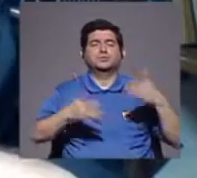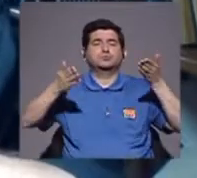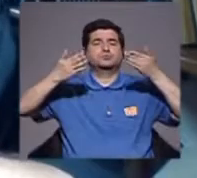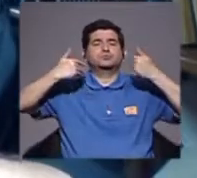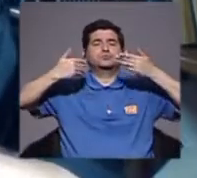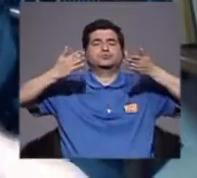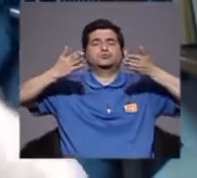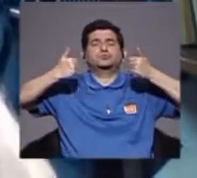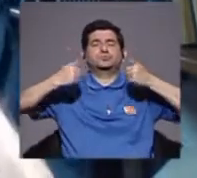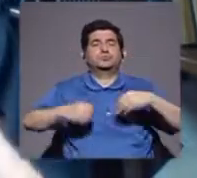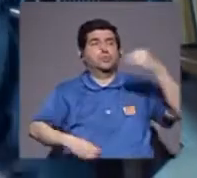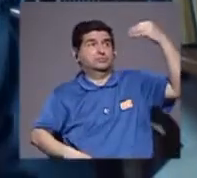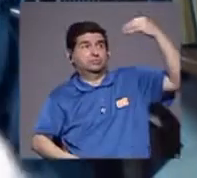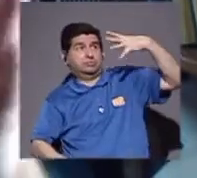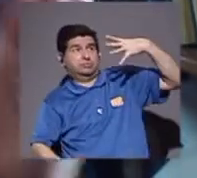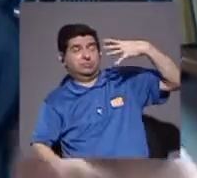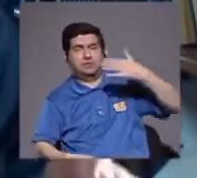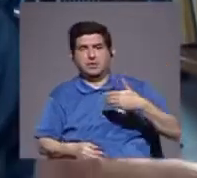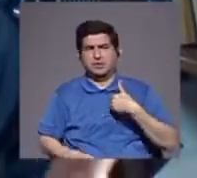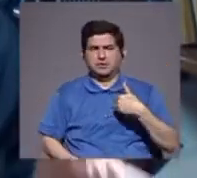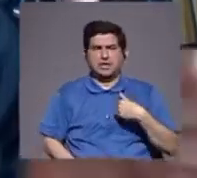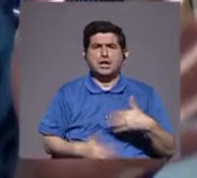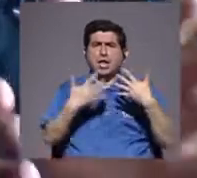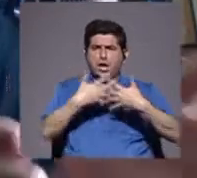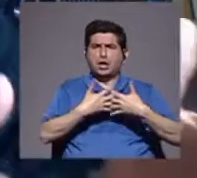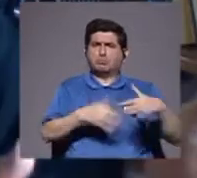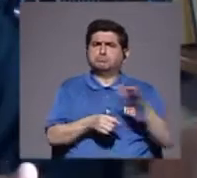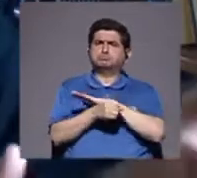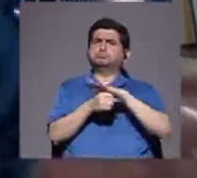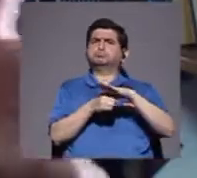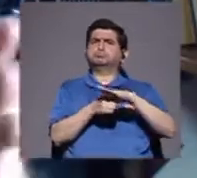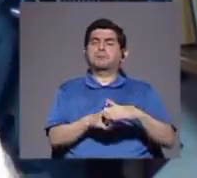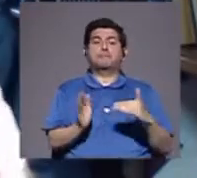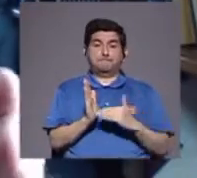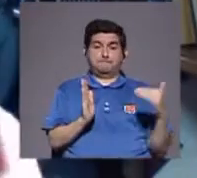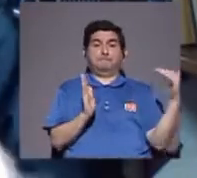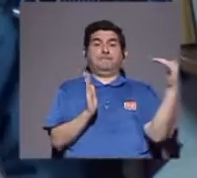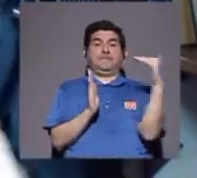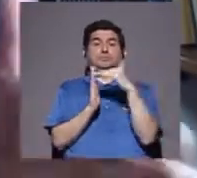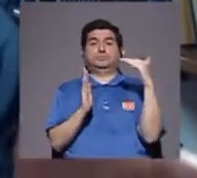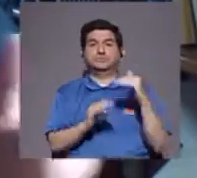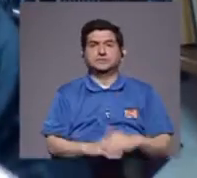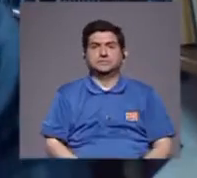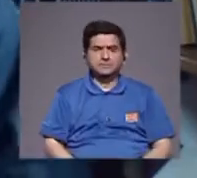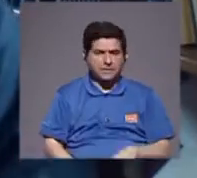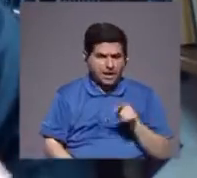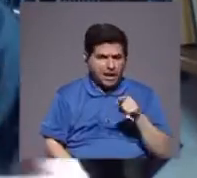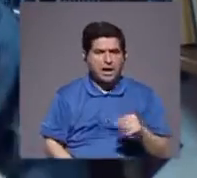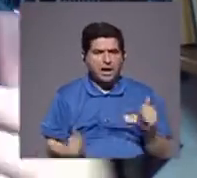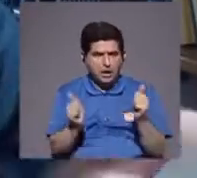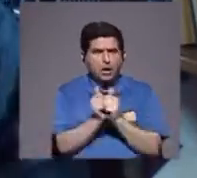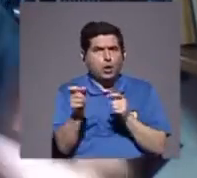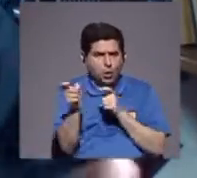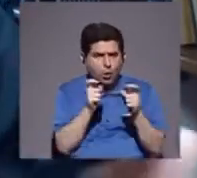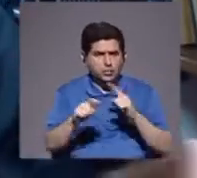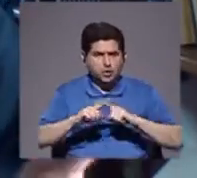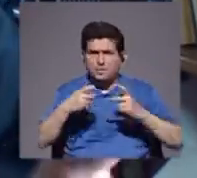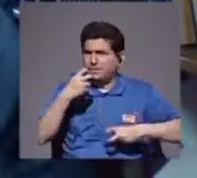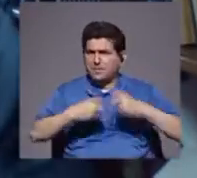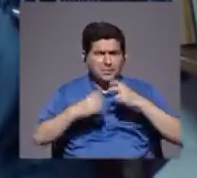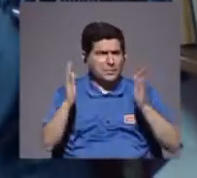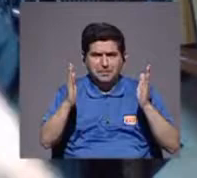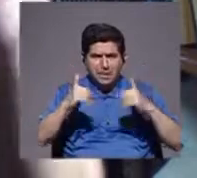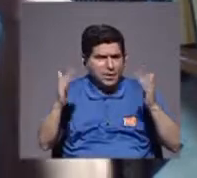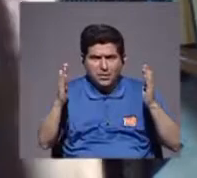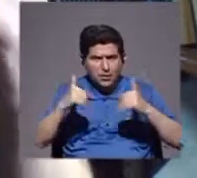con los niveles de sol, etcétera, podríamos tener, una industria completa, multimillonaria, que es controlada, pero no hay ningún problema, de control,